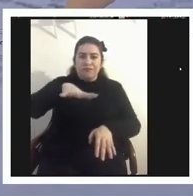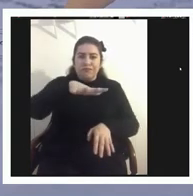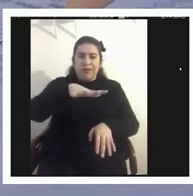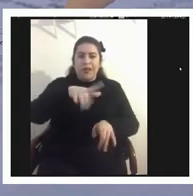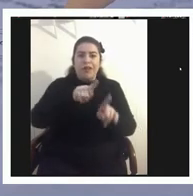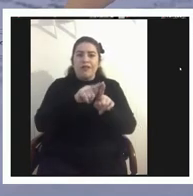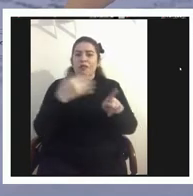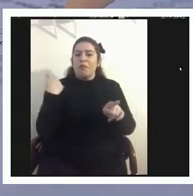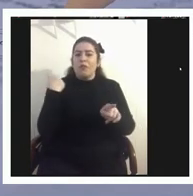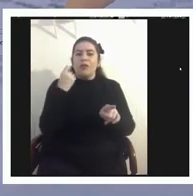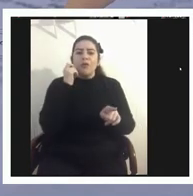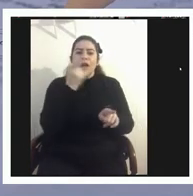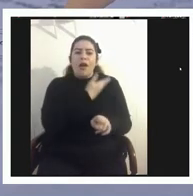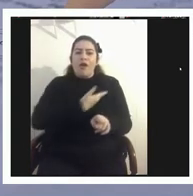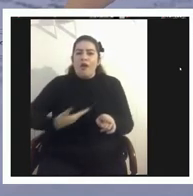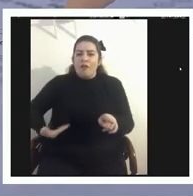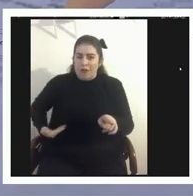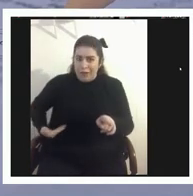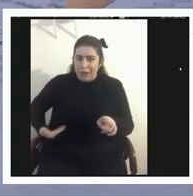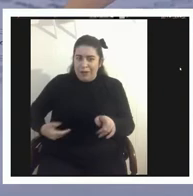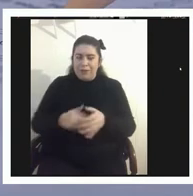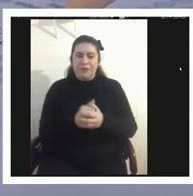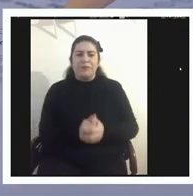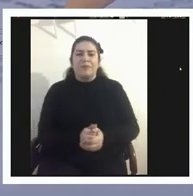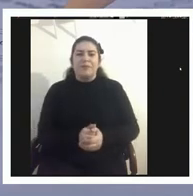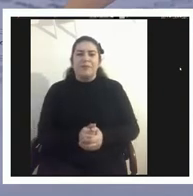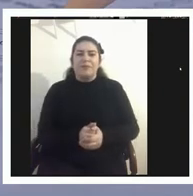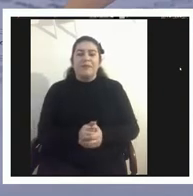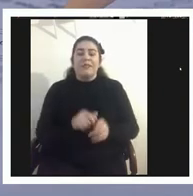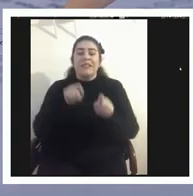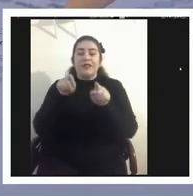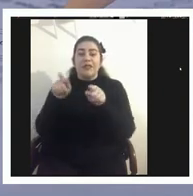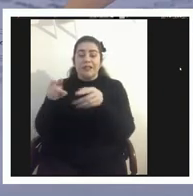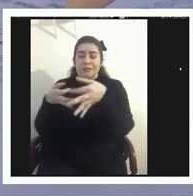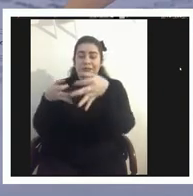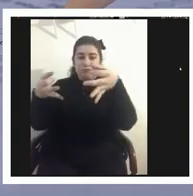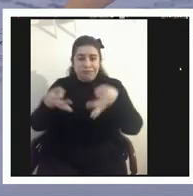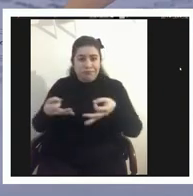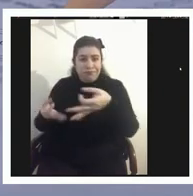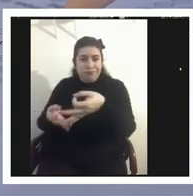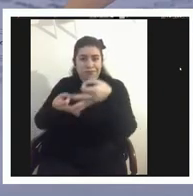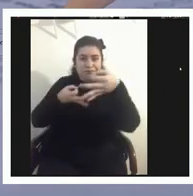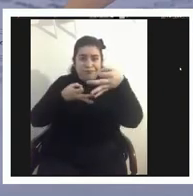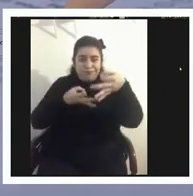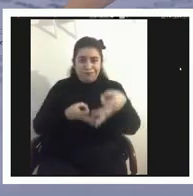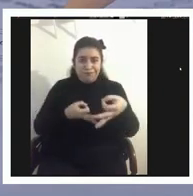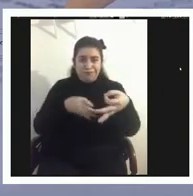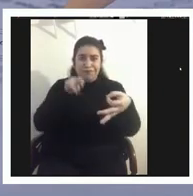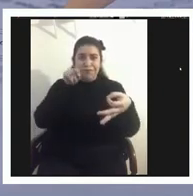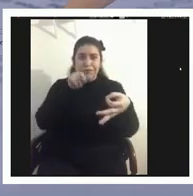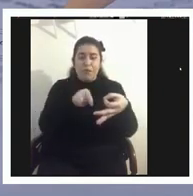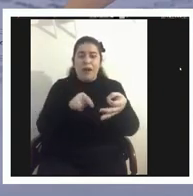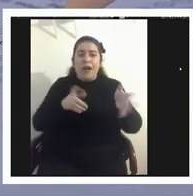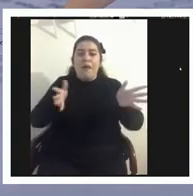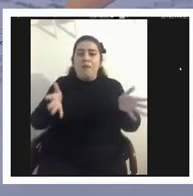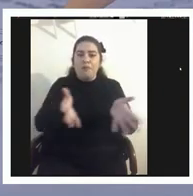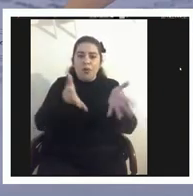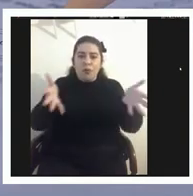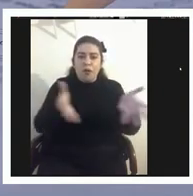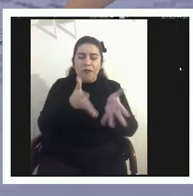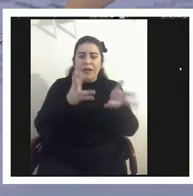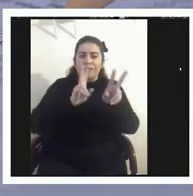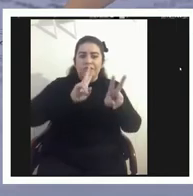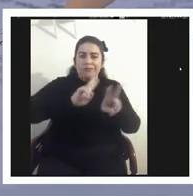así es que ese tipo de rendición de cuentas está basado para promover y generar